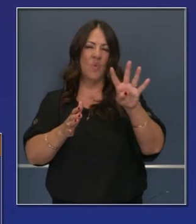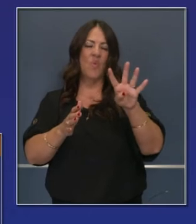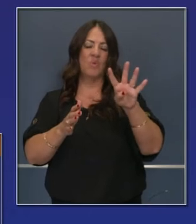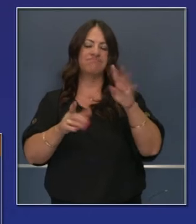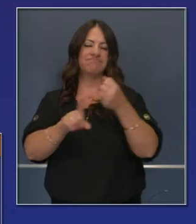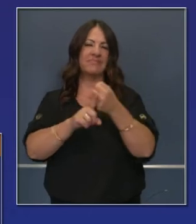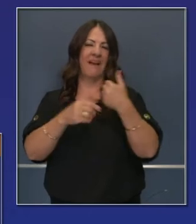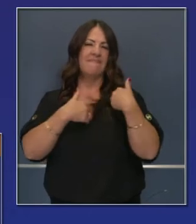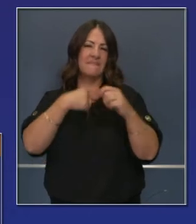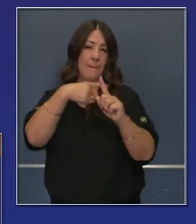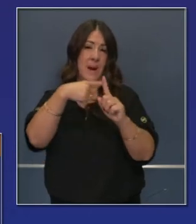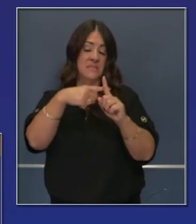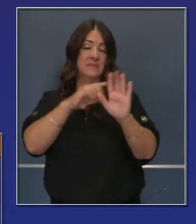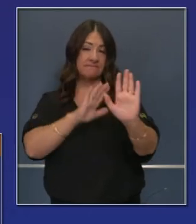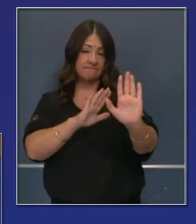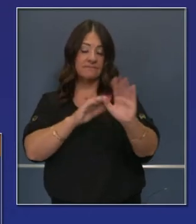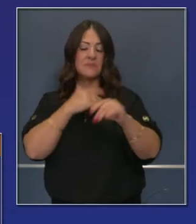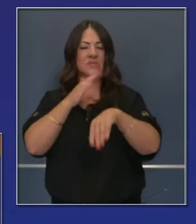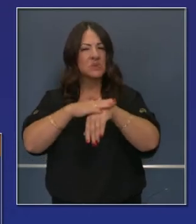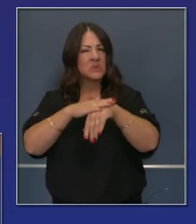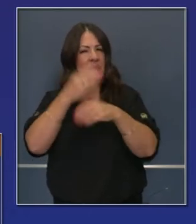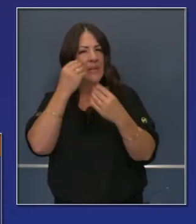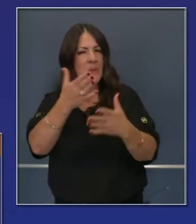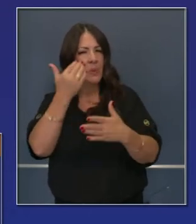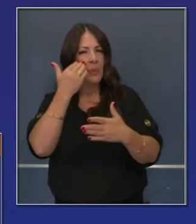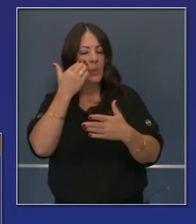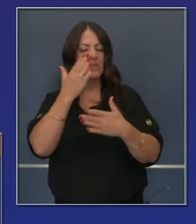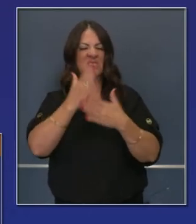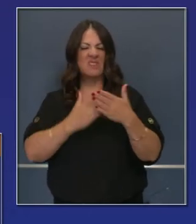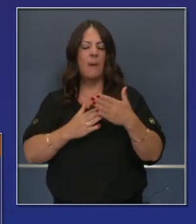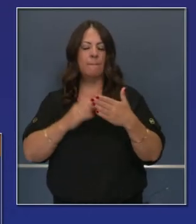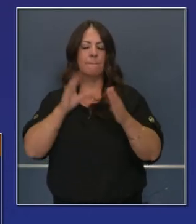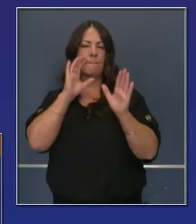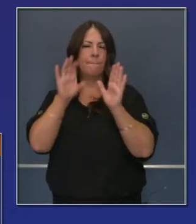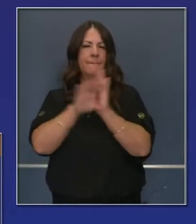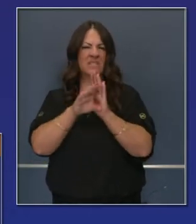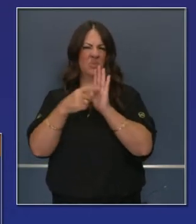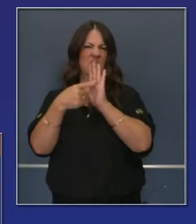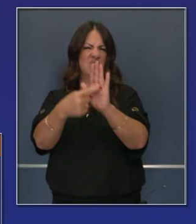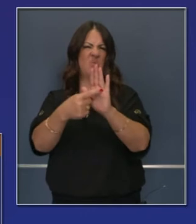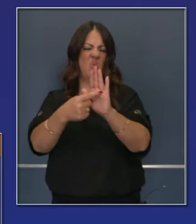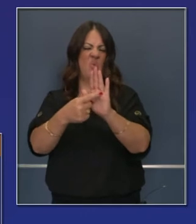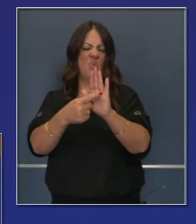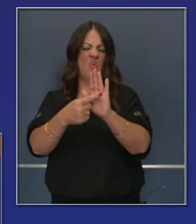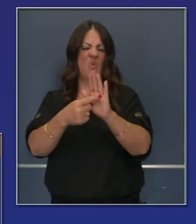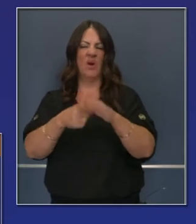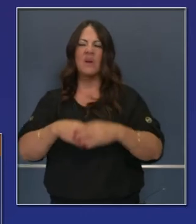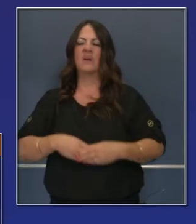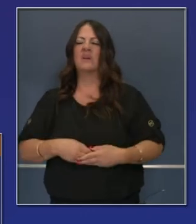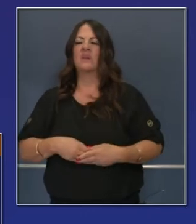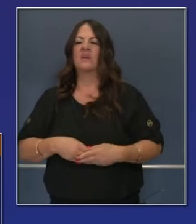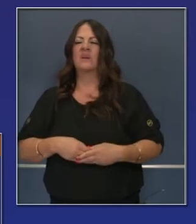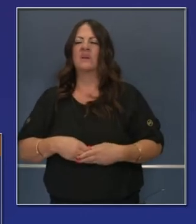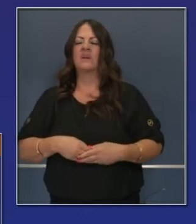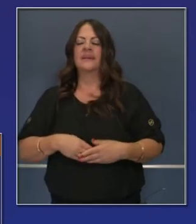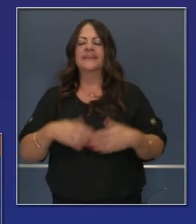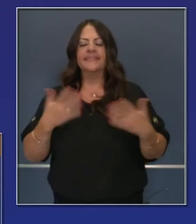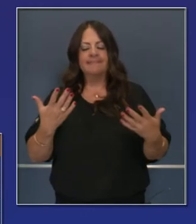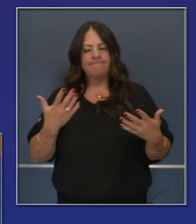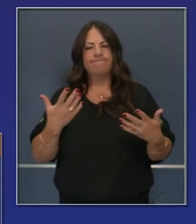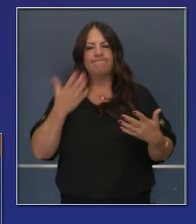poco mejor de lo que hemos visto en cierto tiempo. Sin embargo, debo advertirles que habrá señales de preocupación